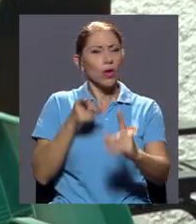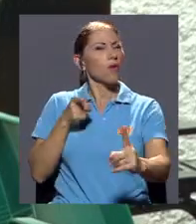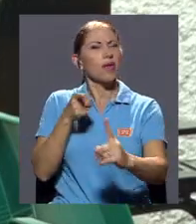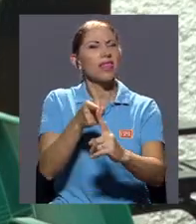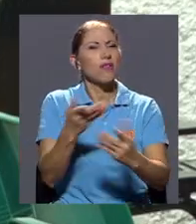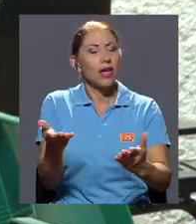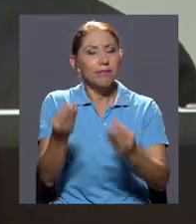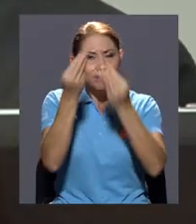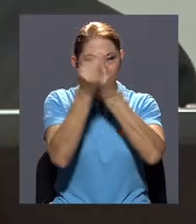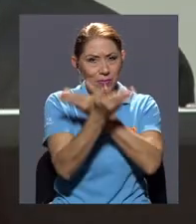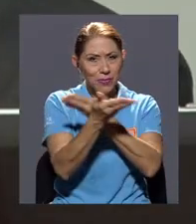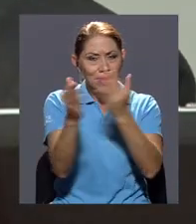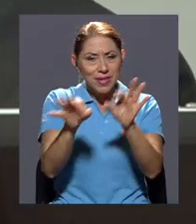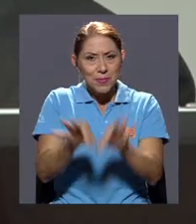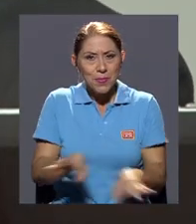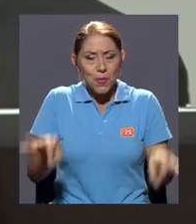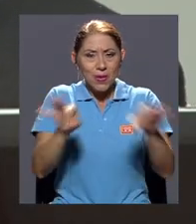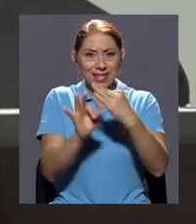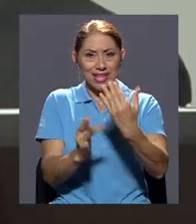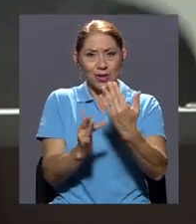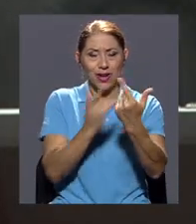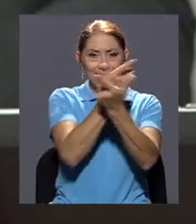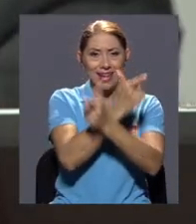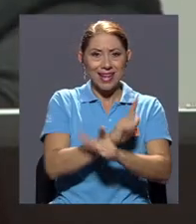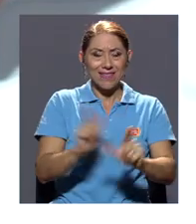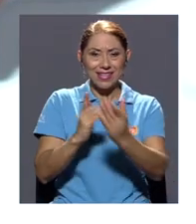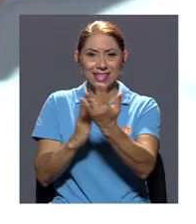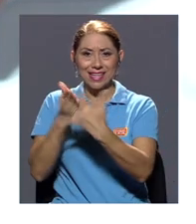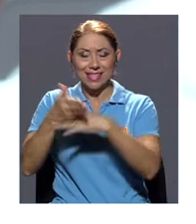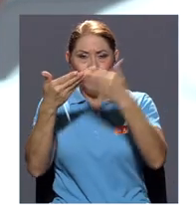la importancia de las tecnologías libres y de acceso abierto.